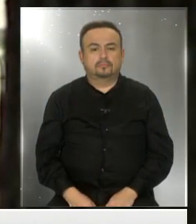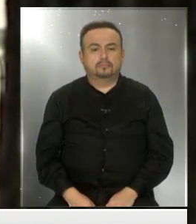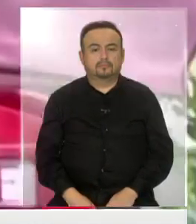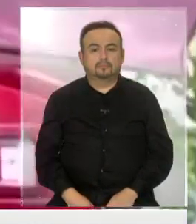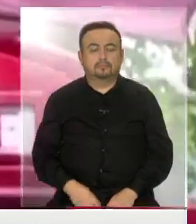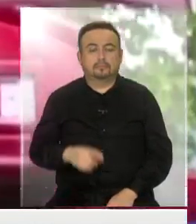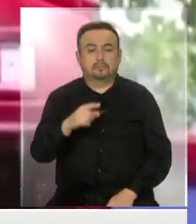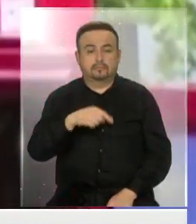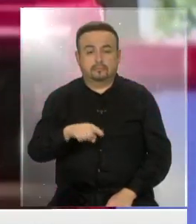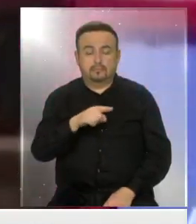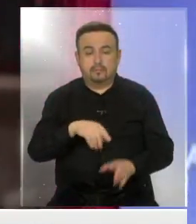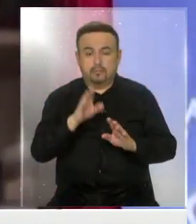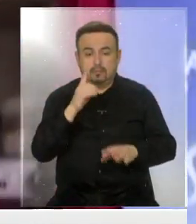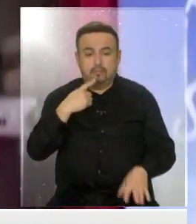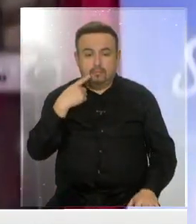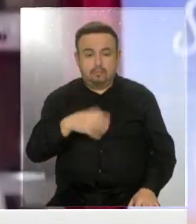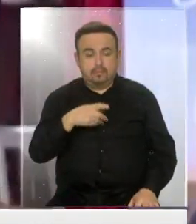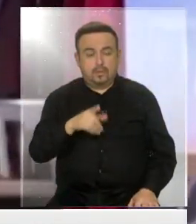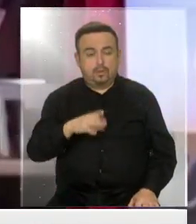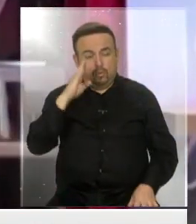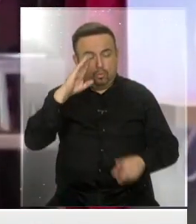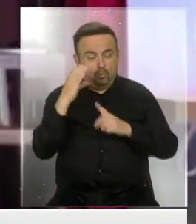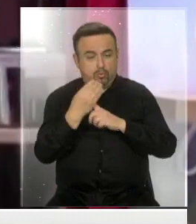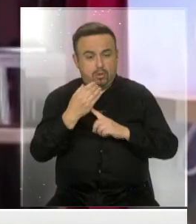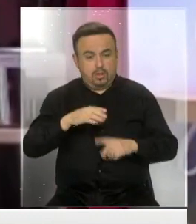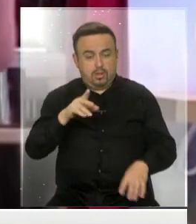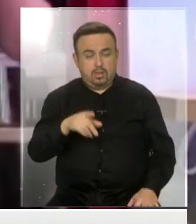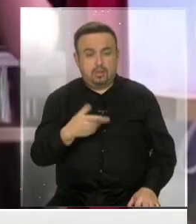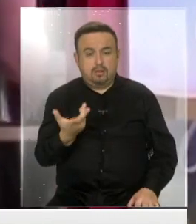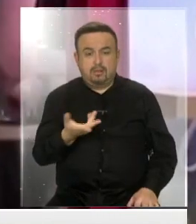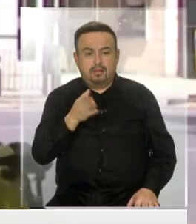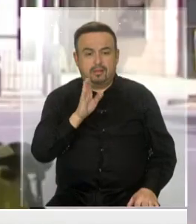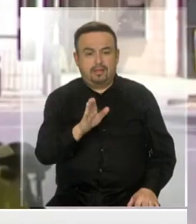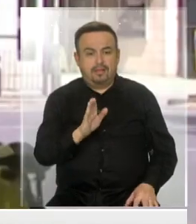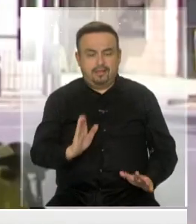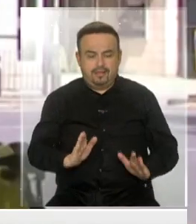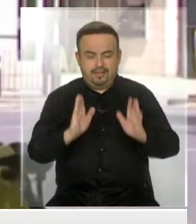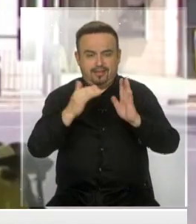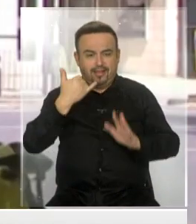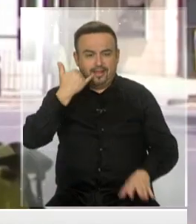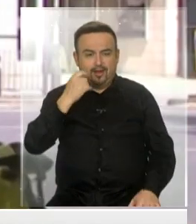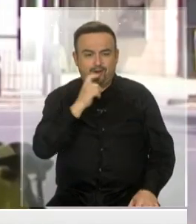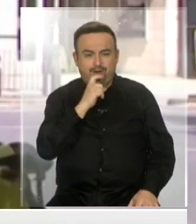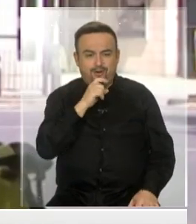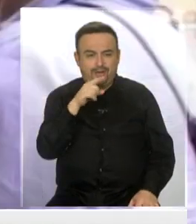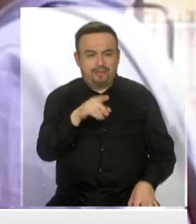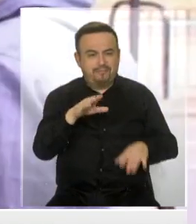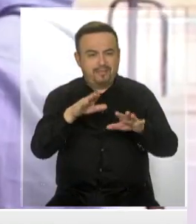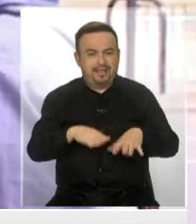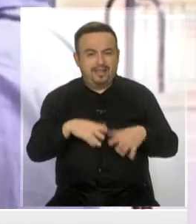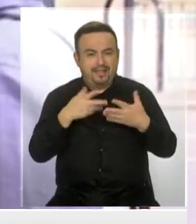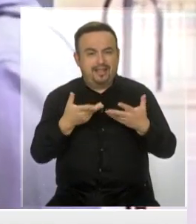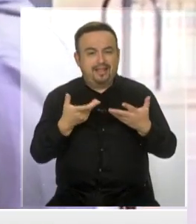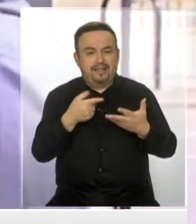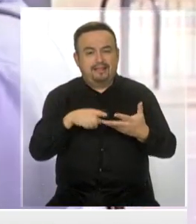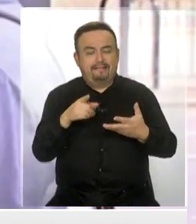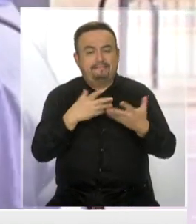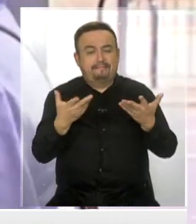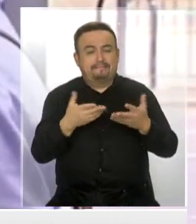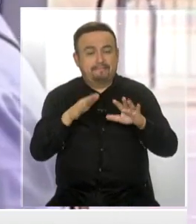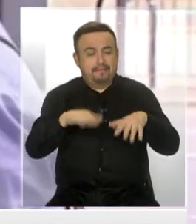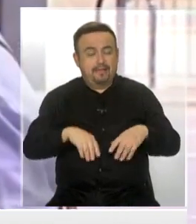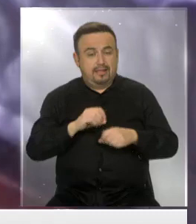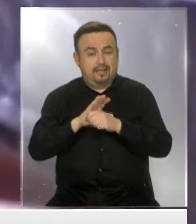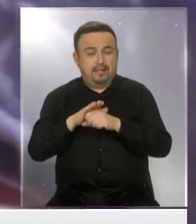Es de los principales íconos de la cultura británica la clásica caseta telefónica roja, la misma que en algunos casos debido a la